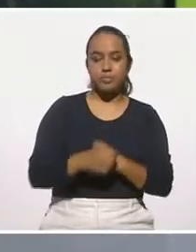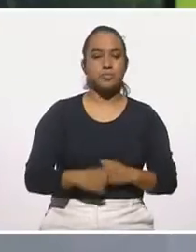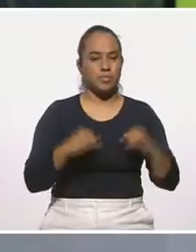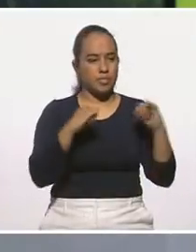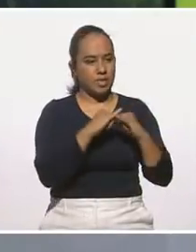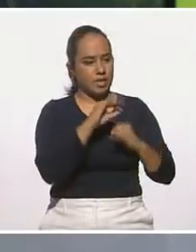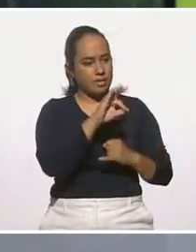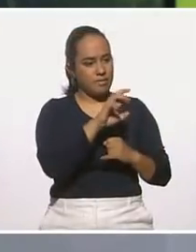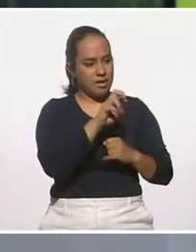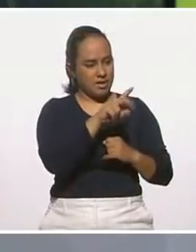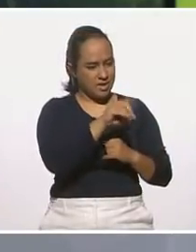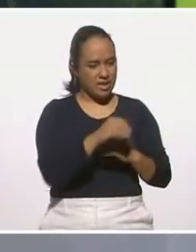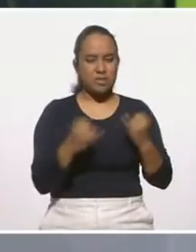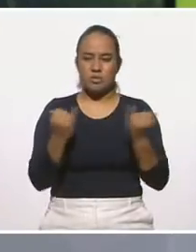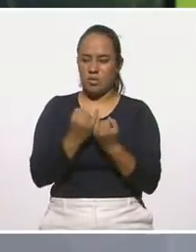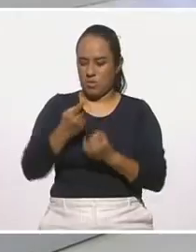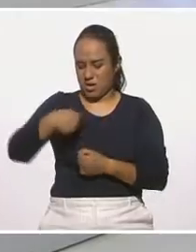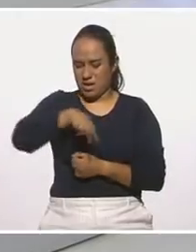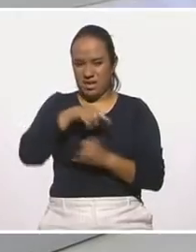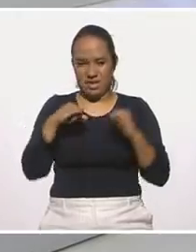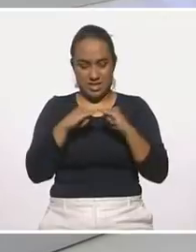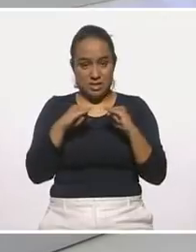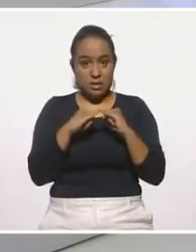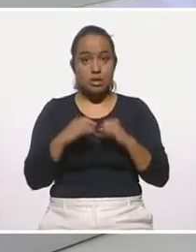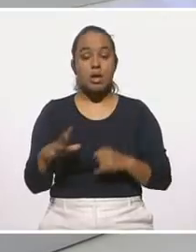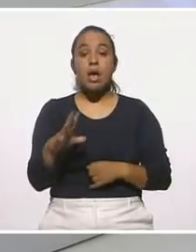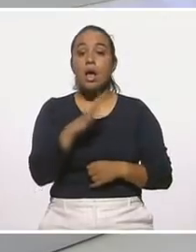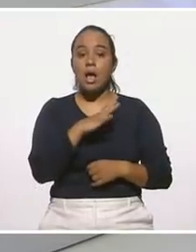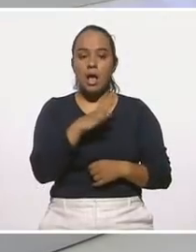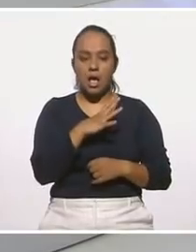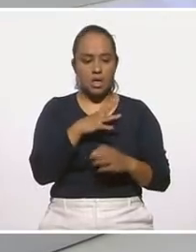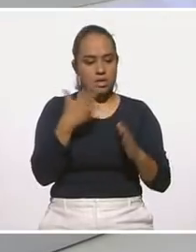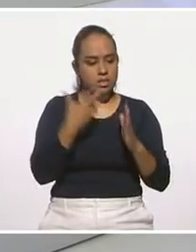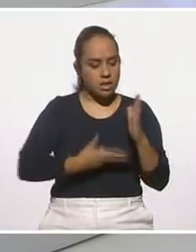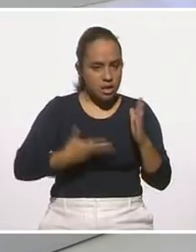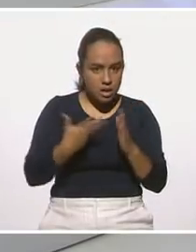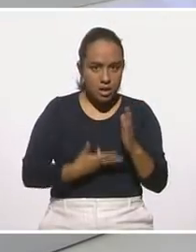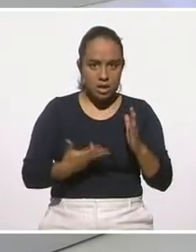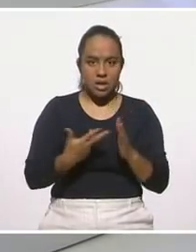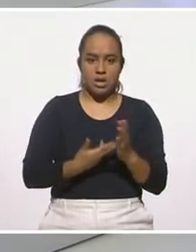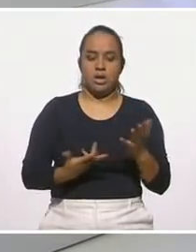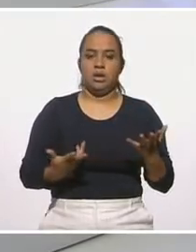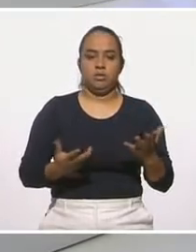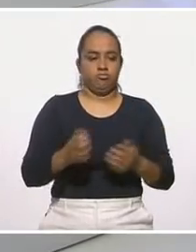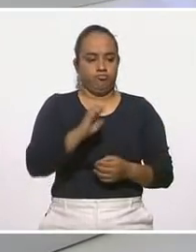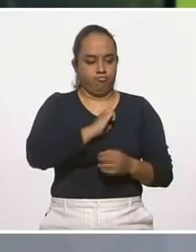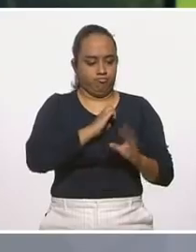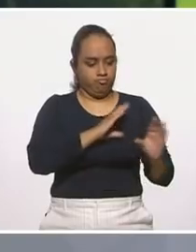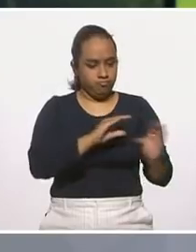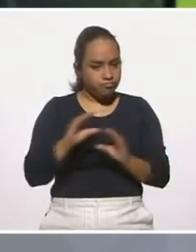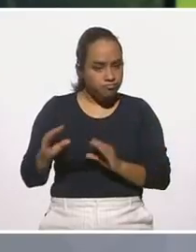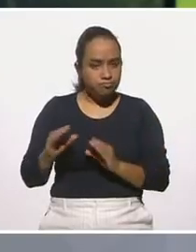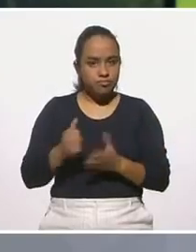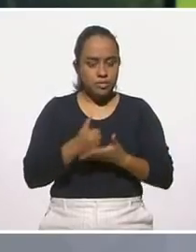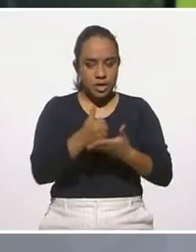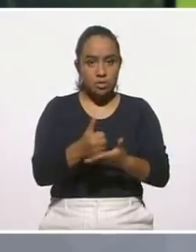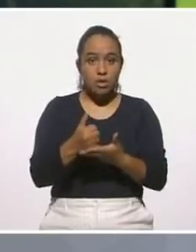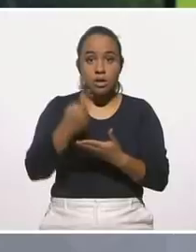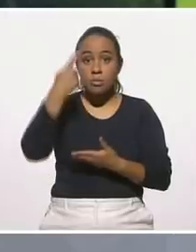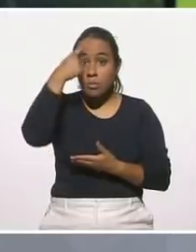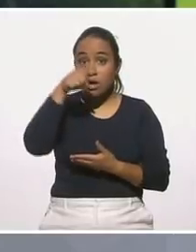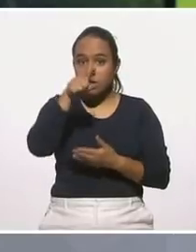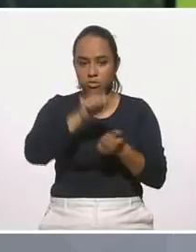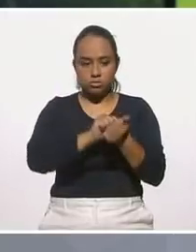Fernando como en el de nosotros, pues tenemos talleres, entrenamientos, etcétera, para que te